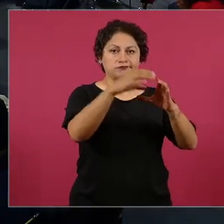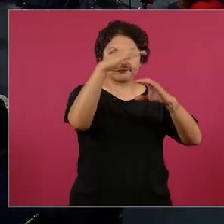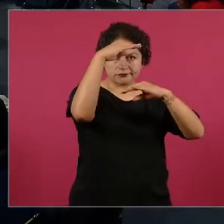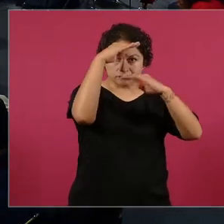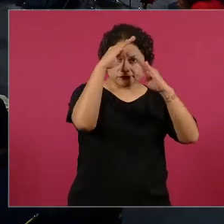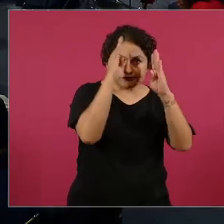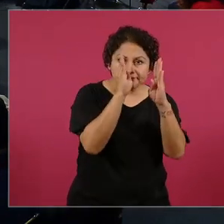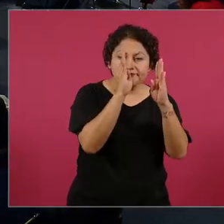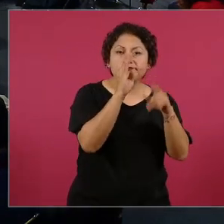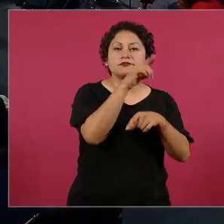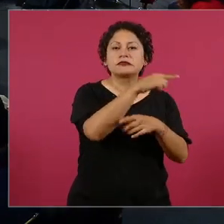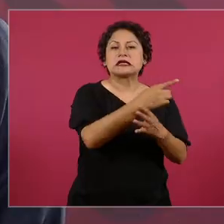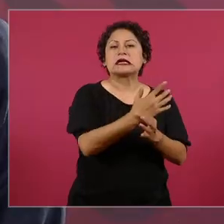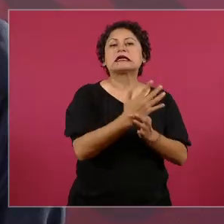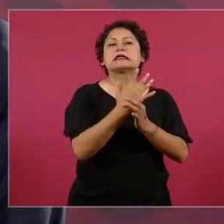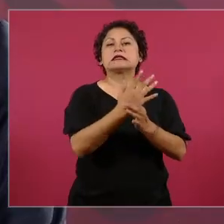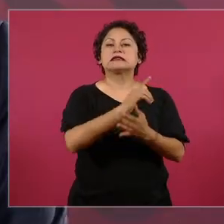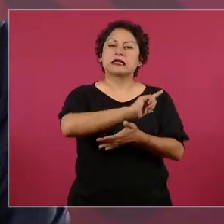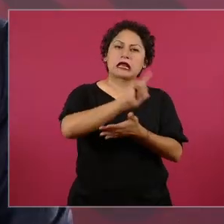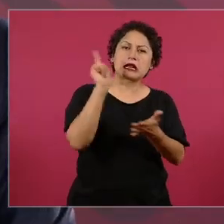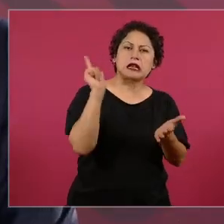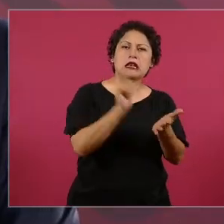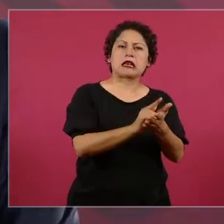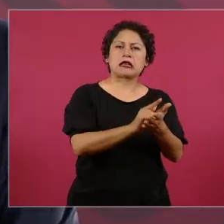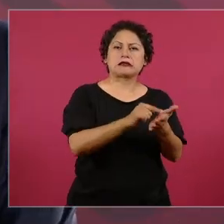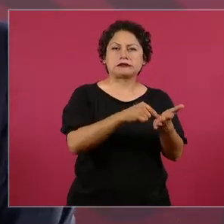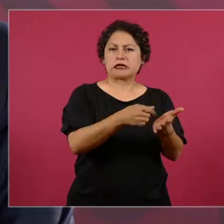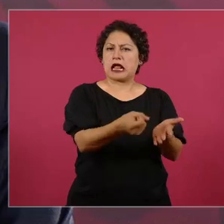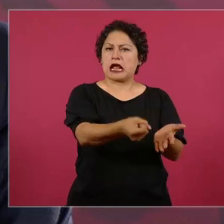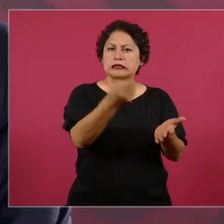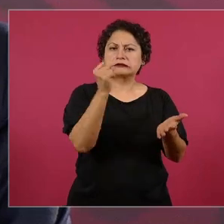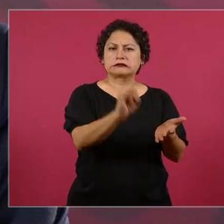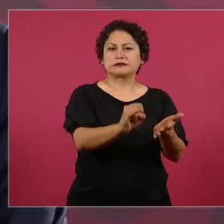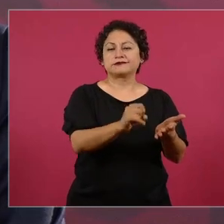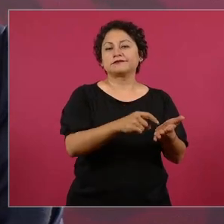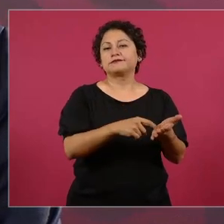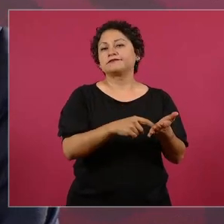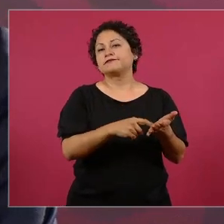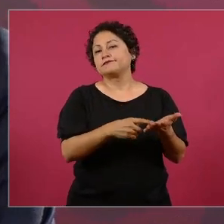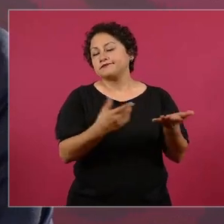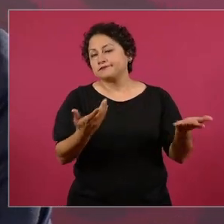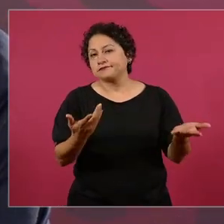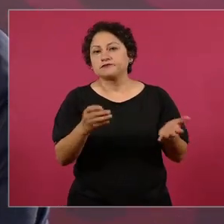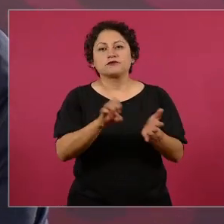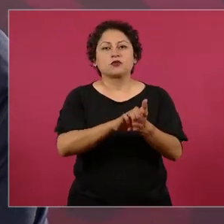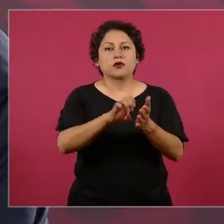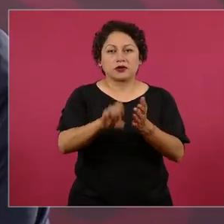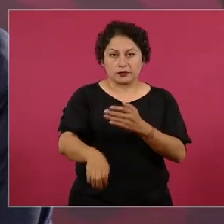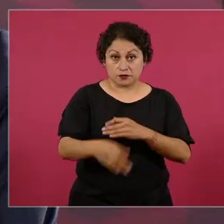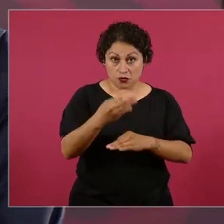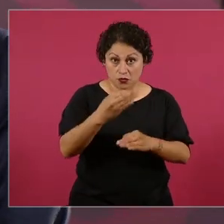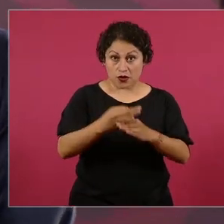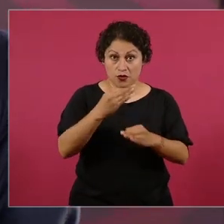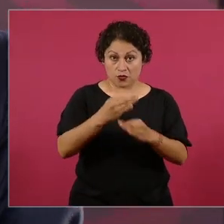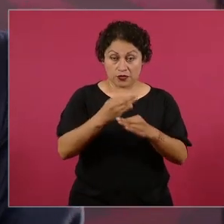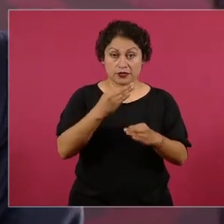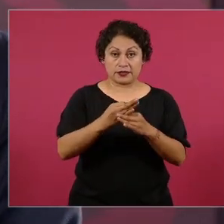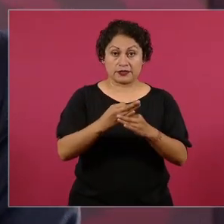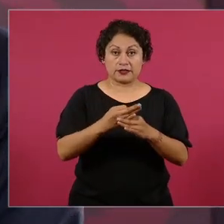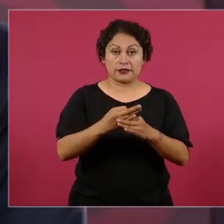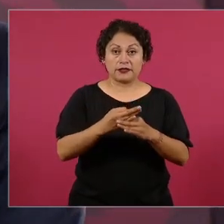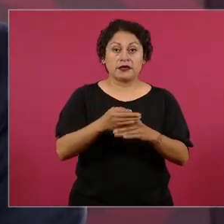Acaba de permitir la presidenta de la